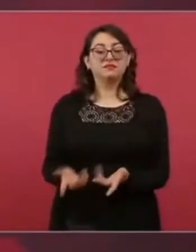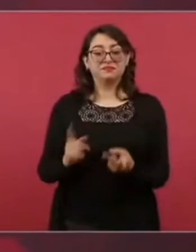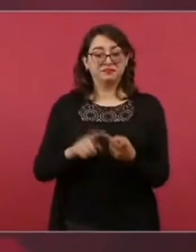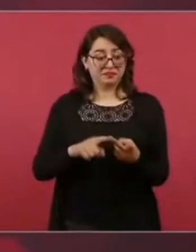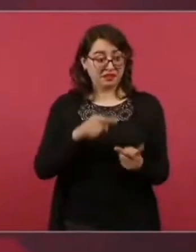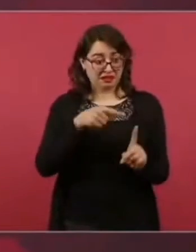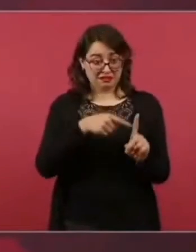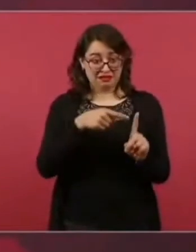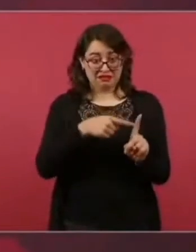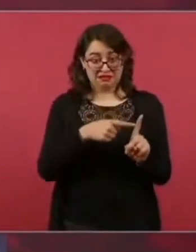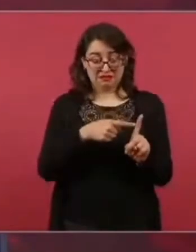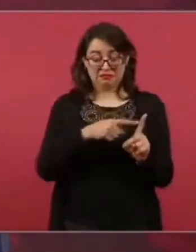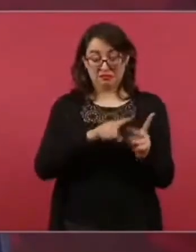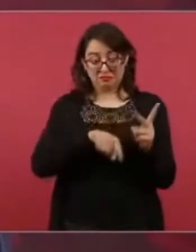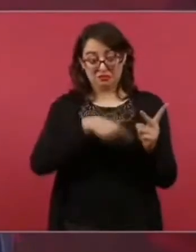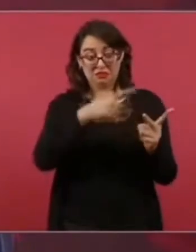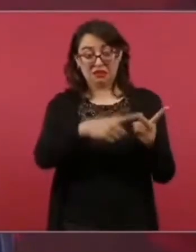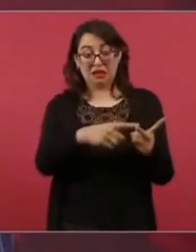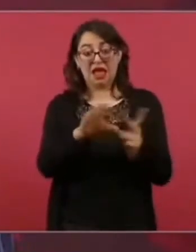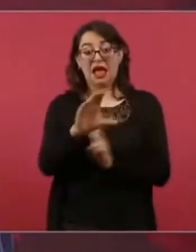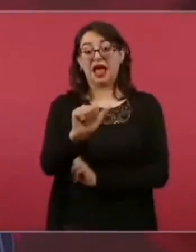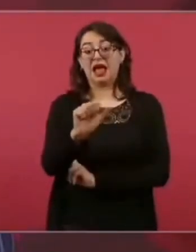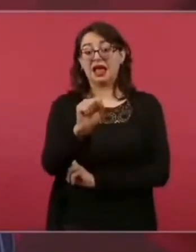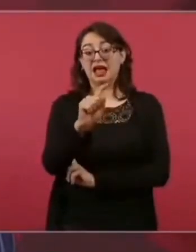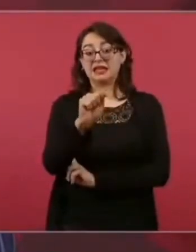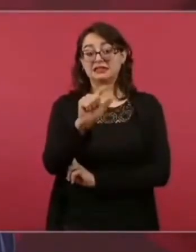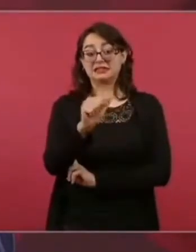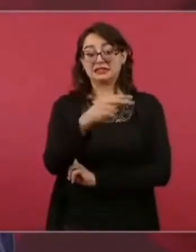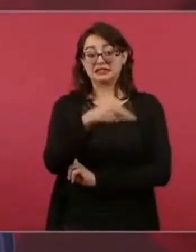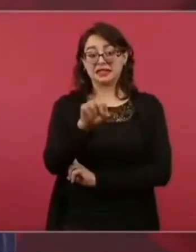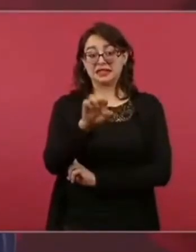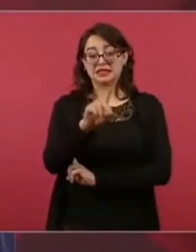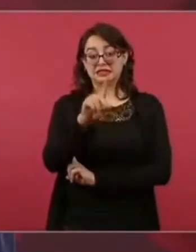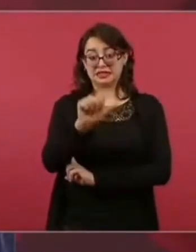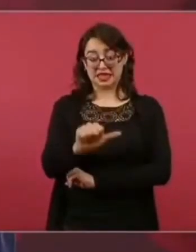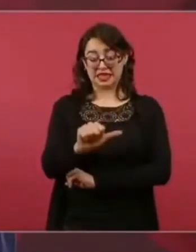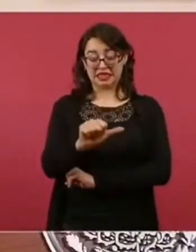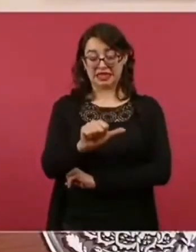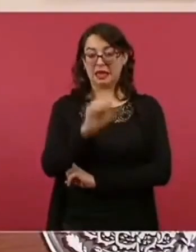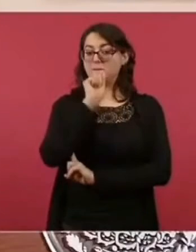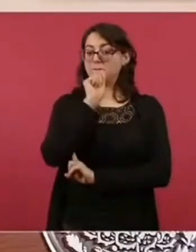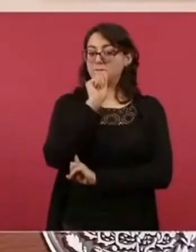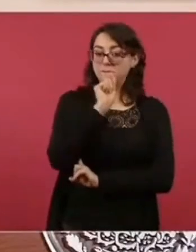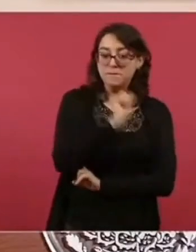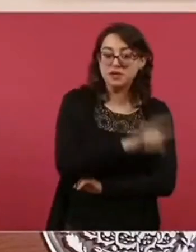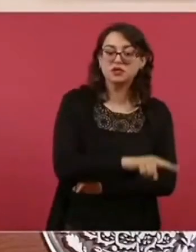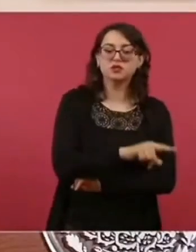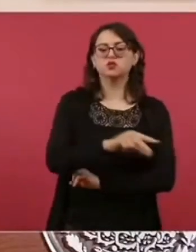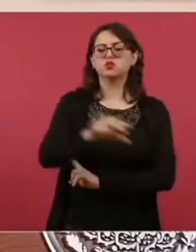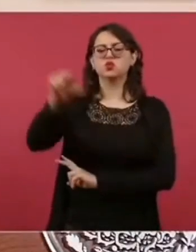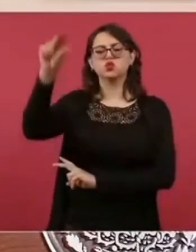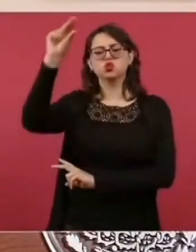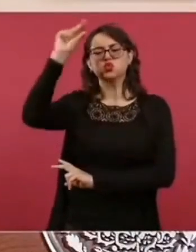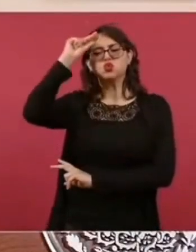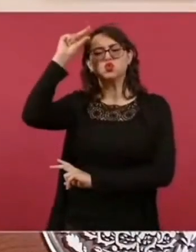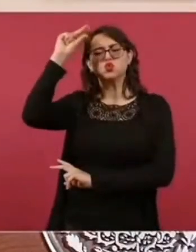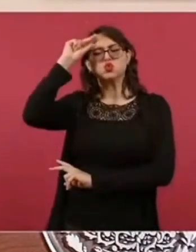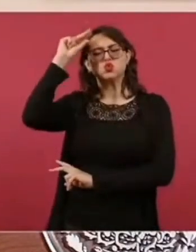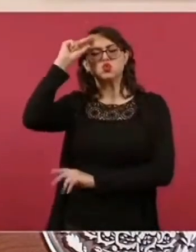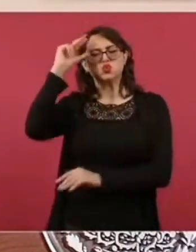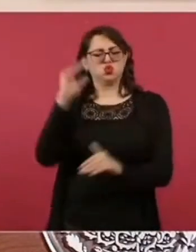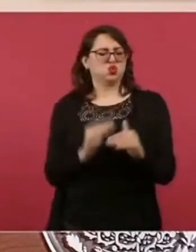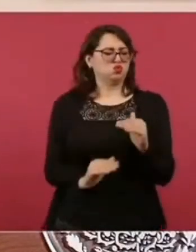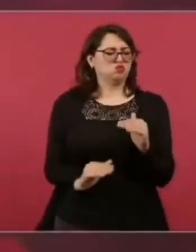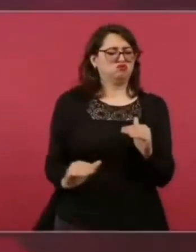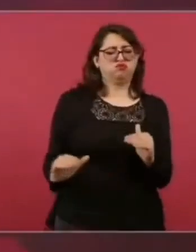acuérdense cuando habló de Putla que era un